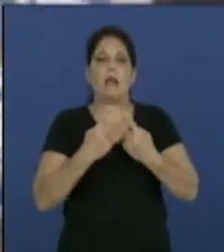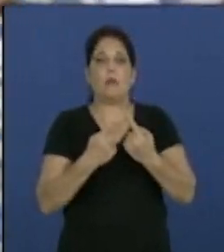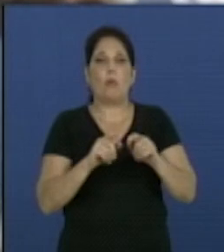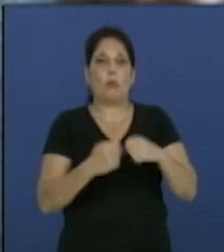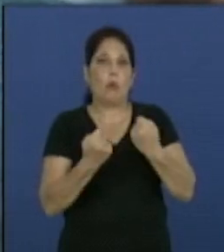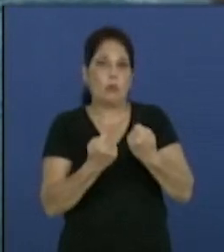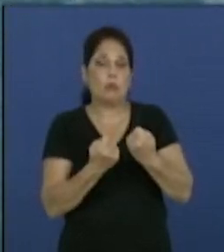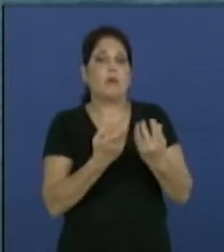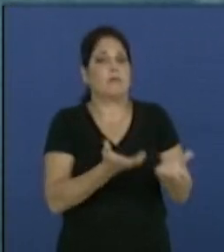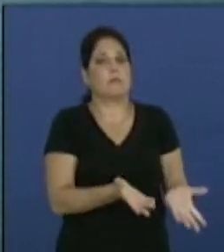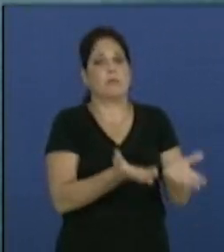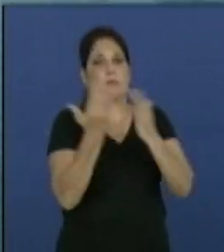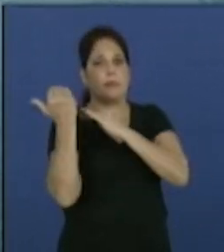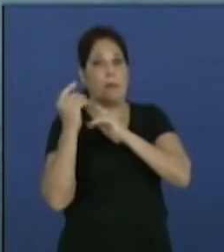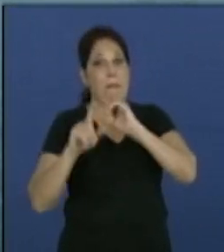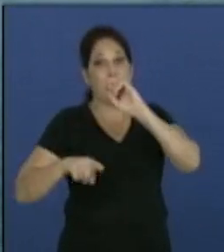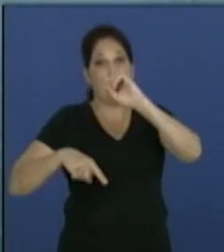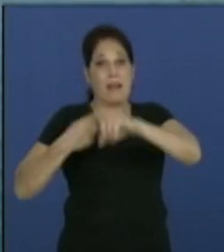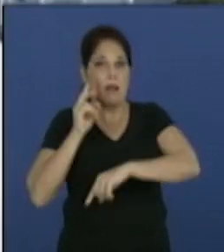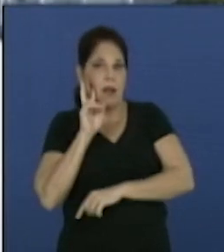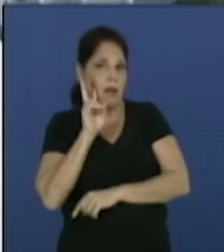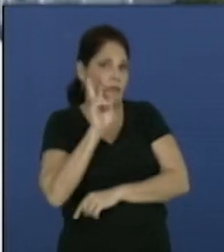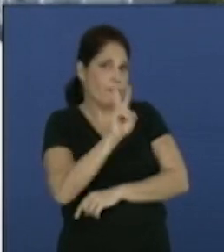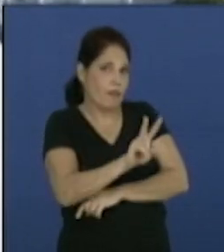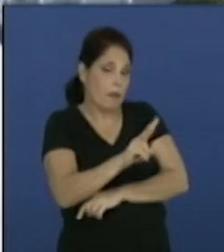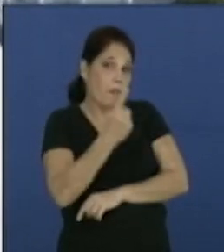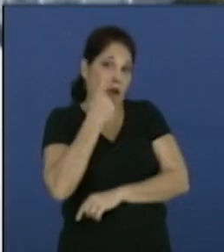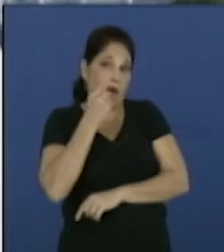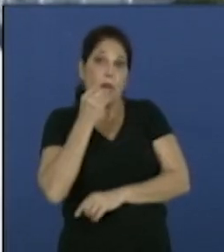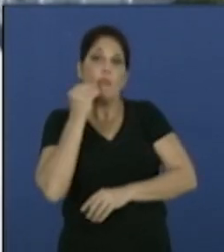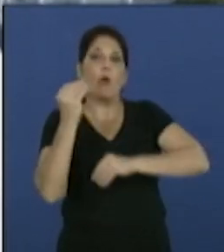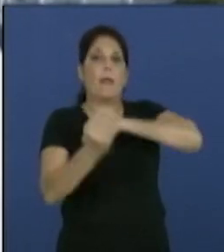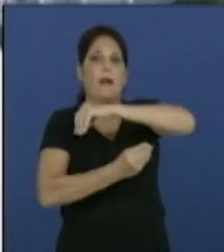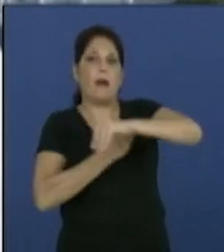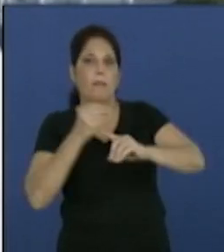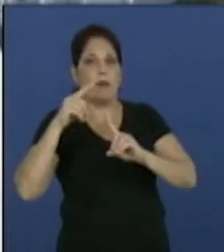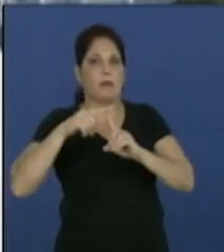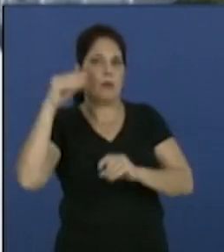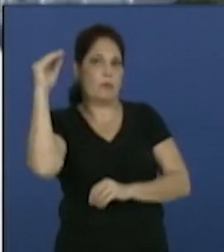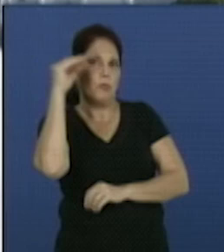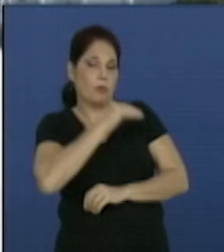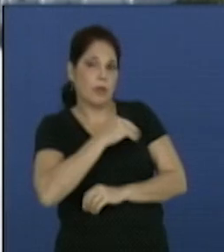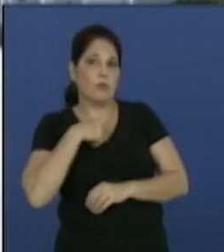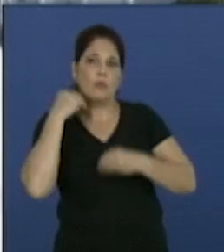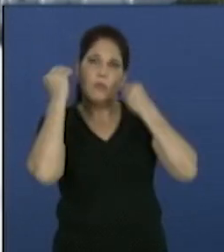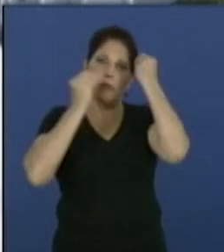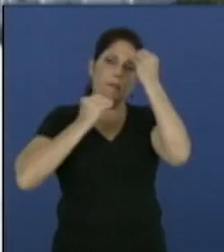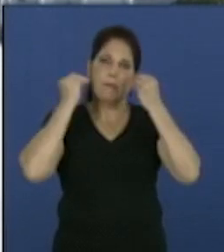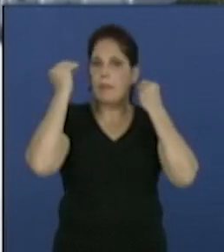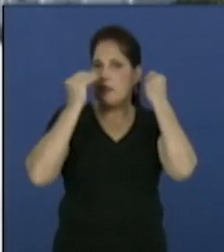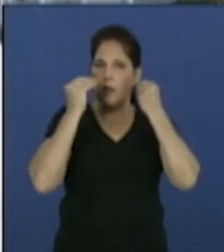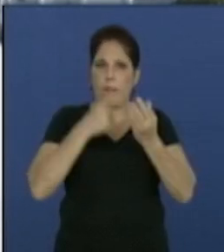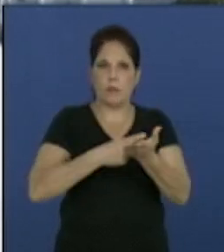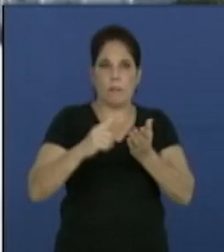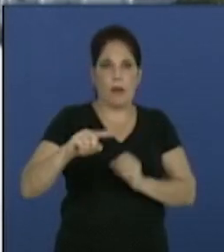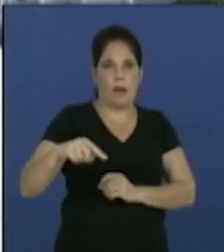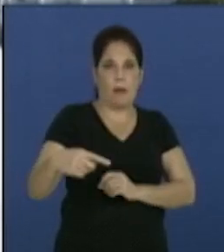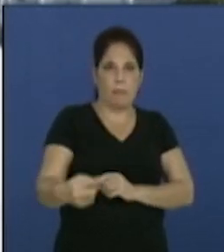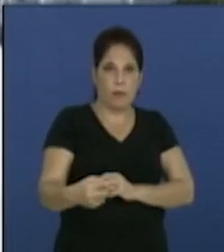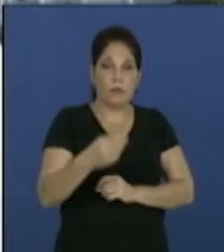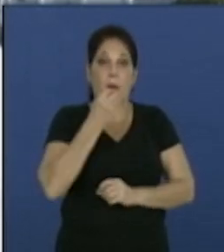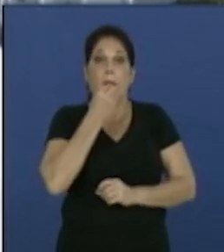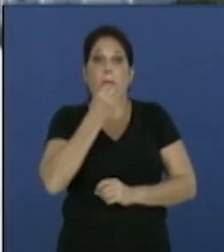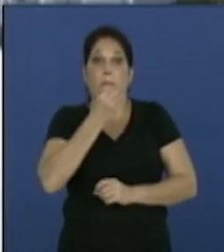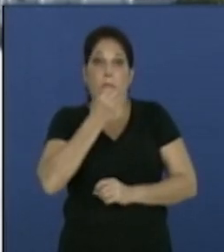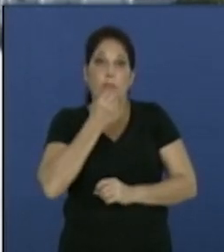Sur. En el día de hoy, mañana vamos a hacer valoraciones desde el punto de vista técnico y veríamos. Pero nosotros pensamos que ya para la próxima semana pudieran